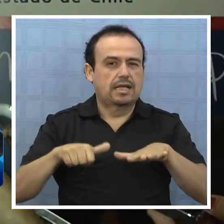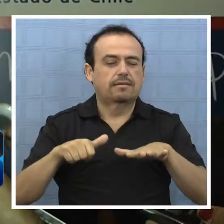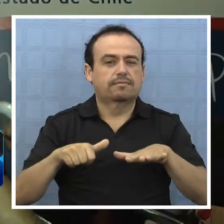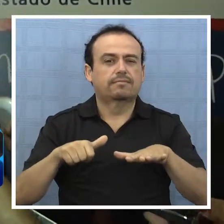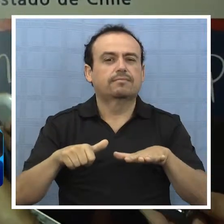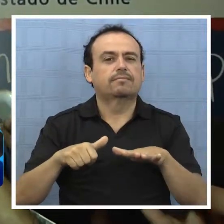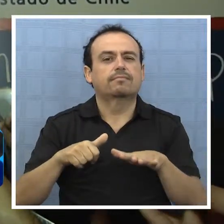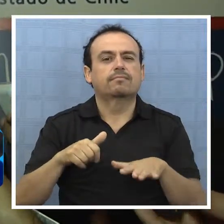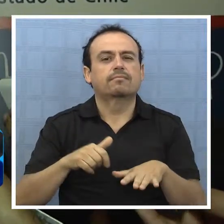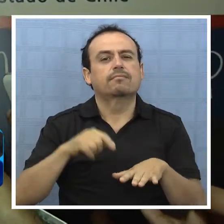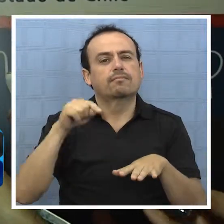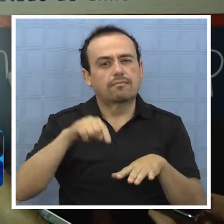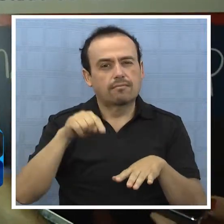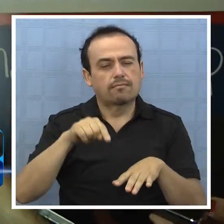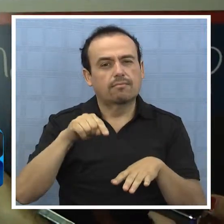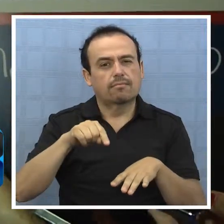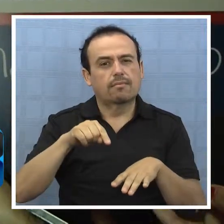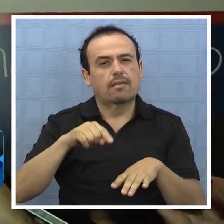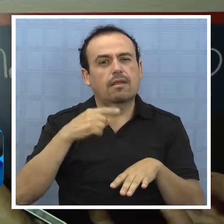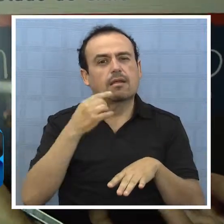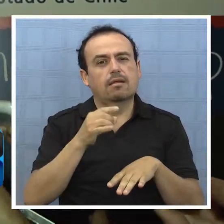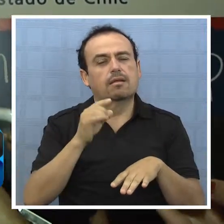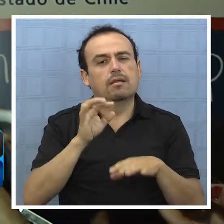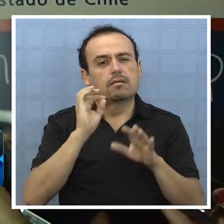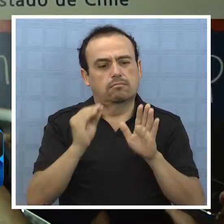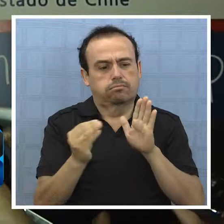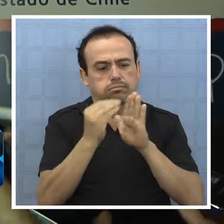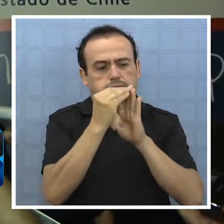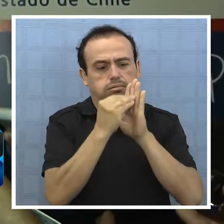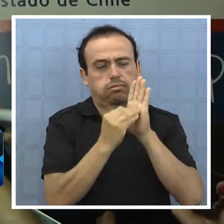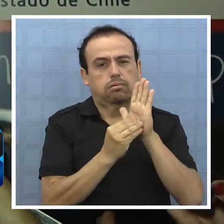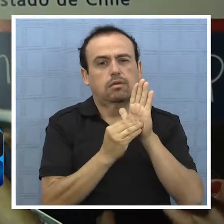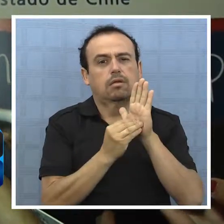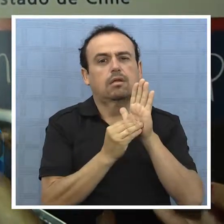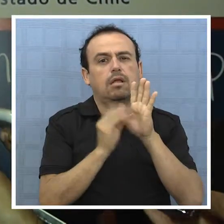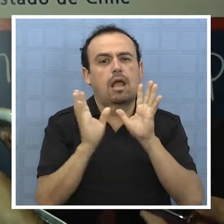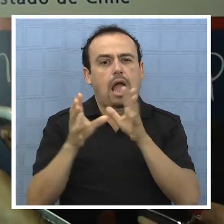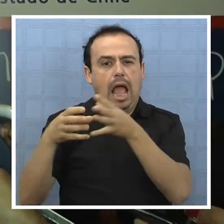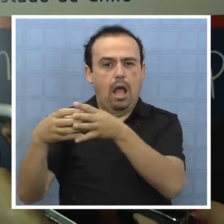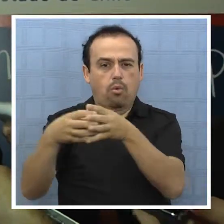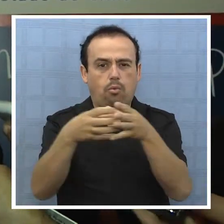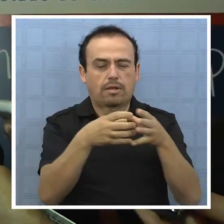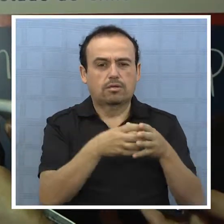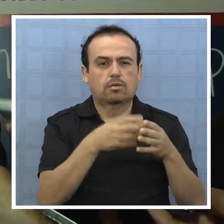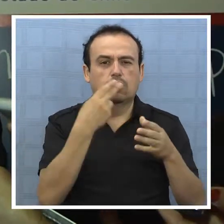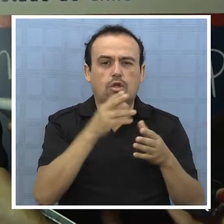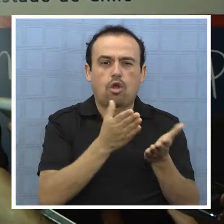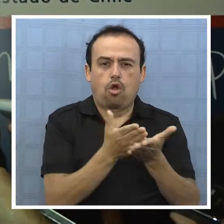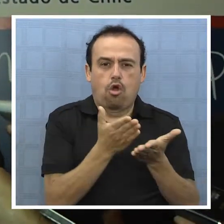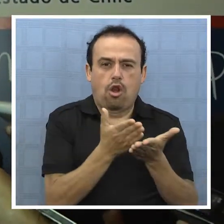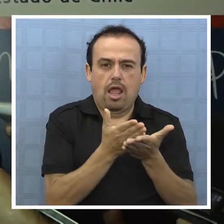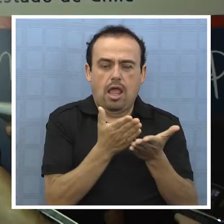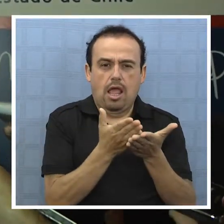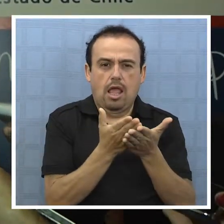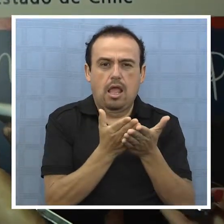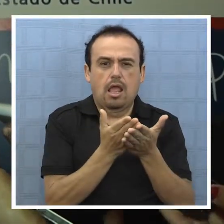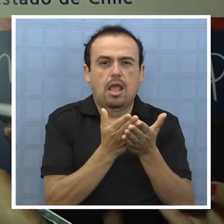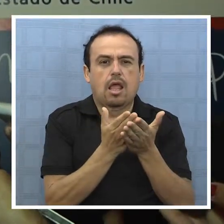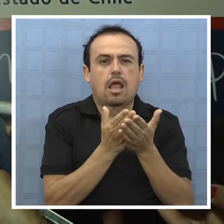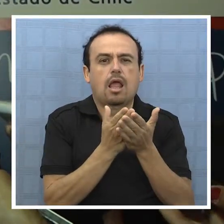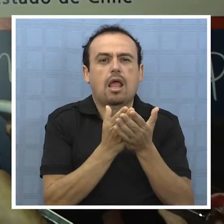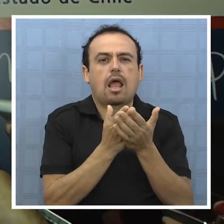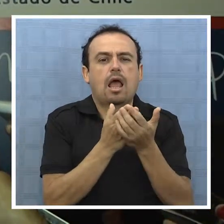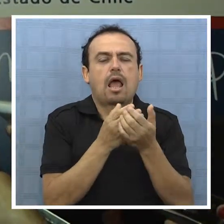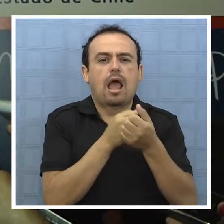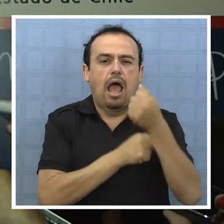y ahí lo que se pretende es aplicar el ranking puro, pero sobre agrupaciones de colegios similares, usando generaciones